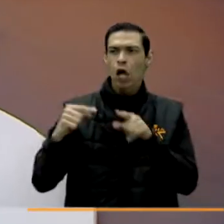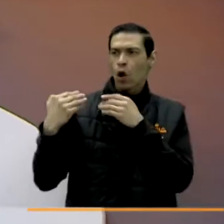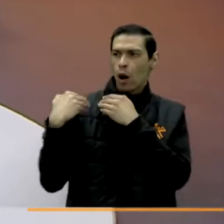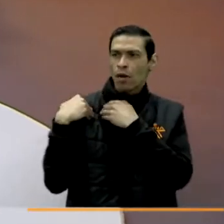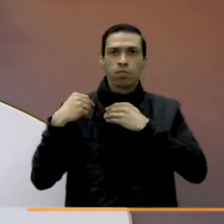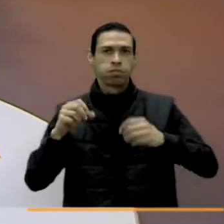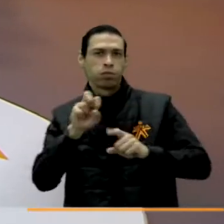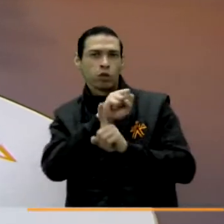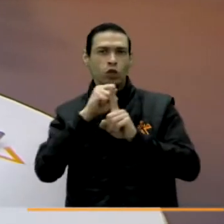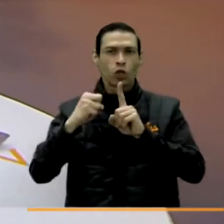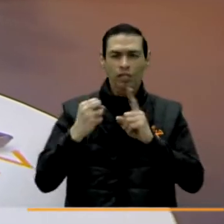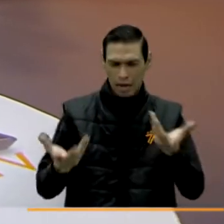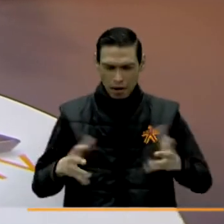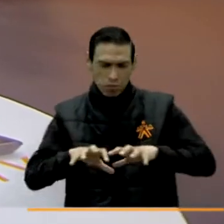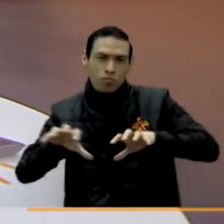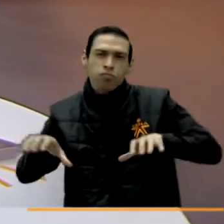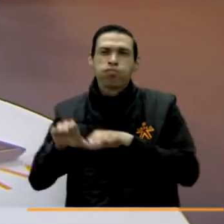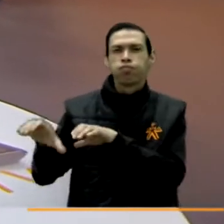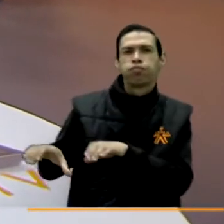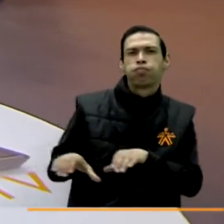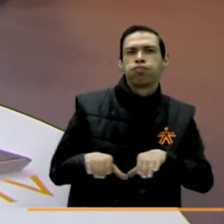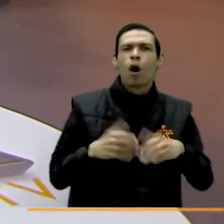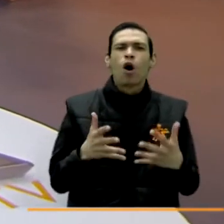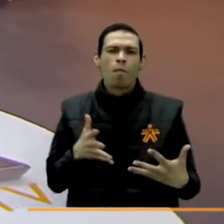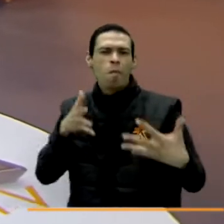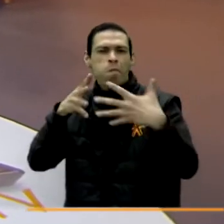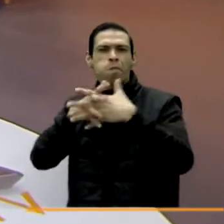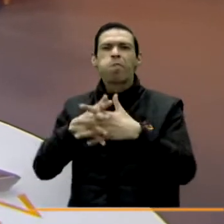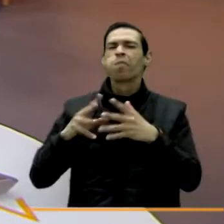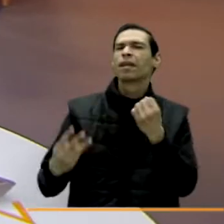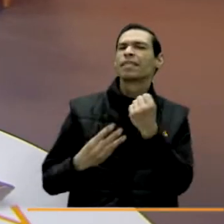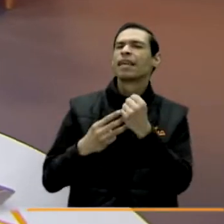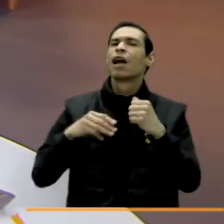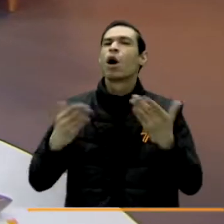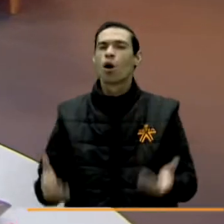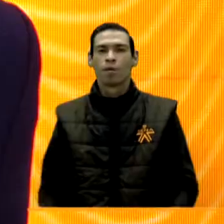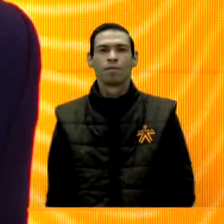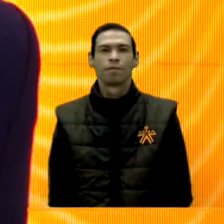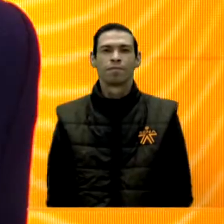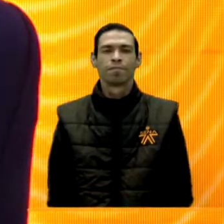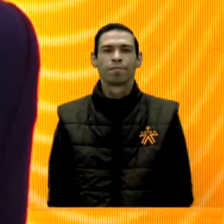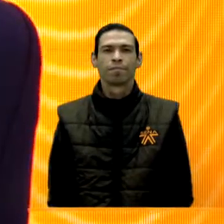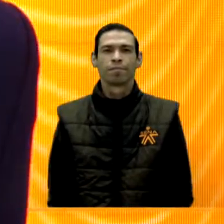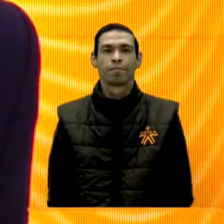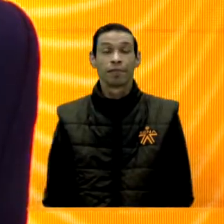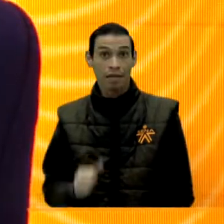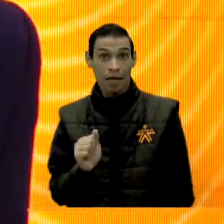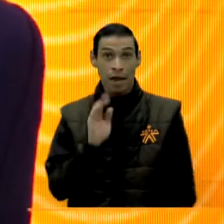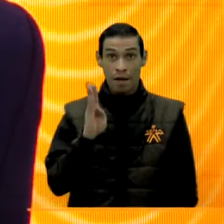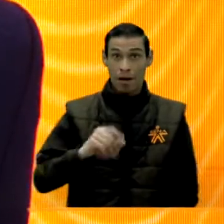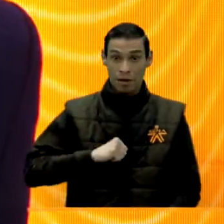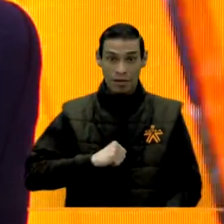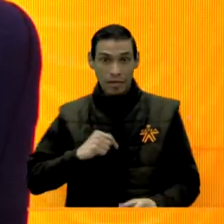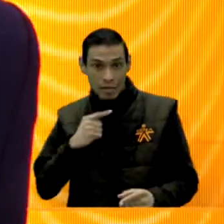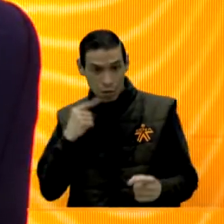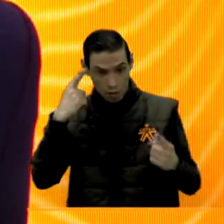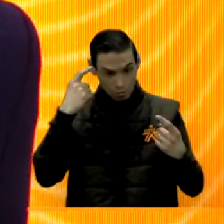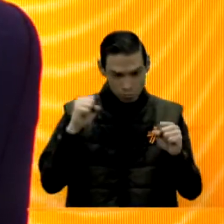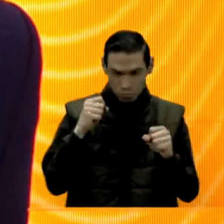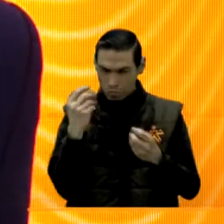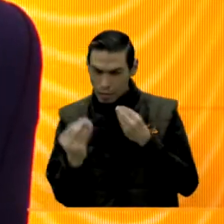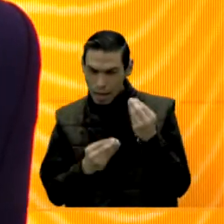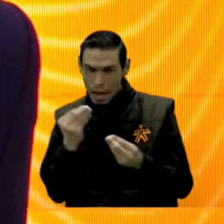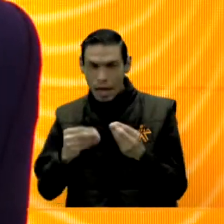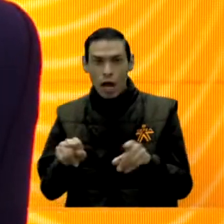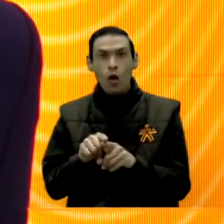banco con el SENA y cómo se están articulando? El banco tradicionalmente se ha preocupado por su impacto en la sociedad. Inclusive